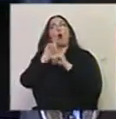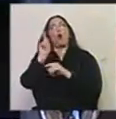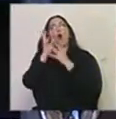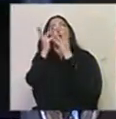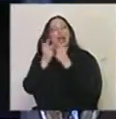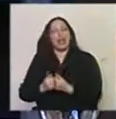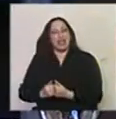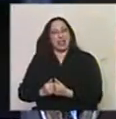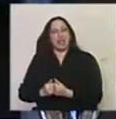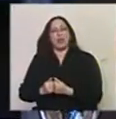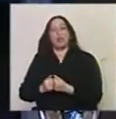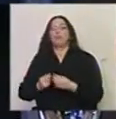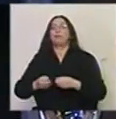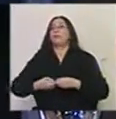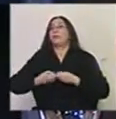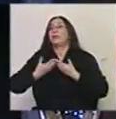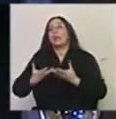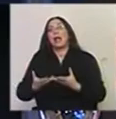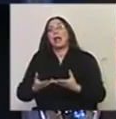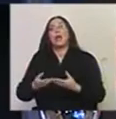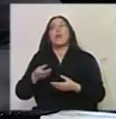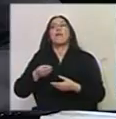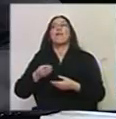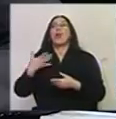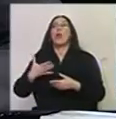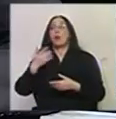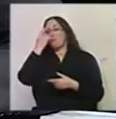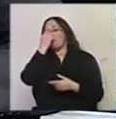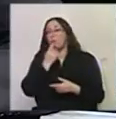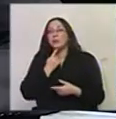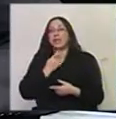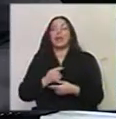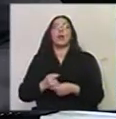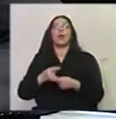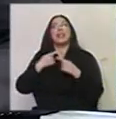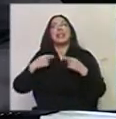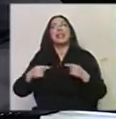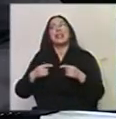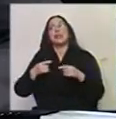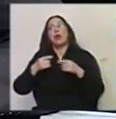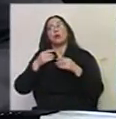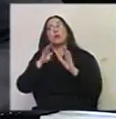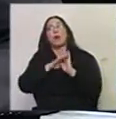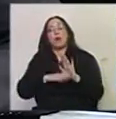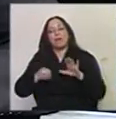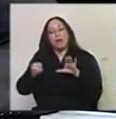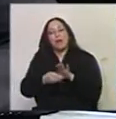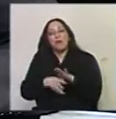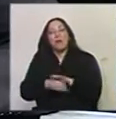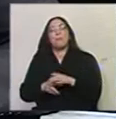Expresada a través de, bueno, la puesta en valor de los museos, expresada a través de distintos programas de fondos, de fomentos,